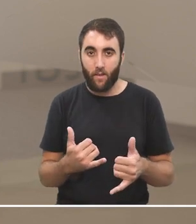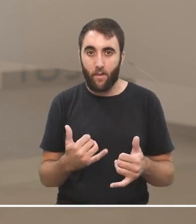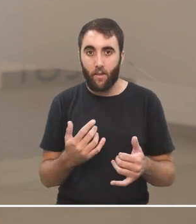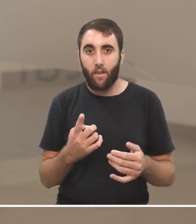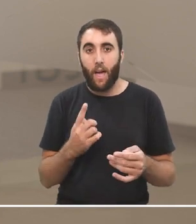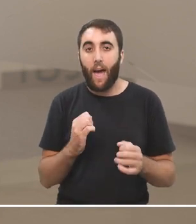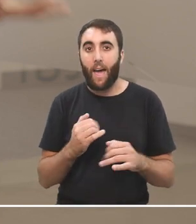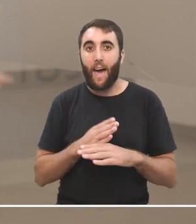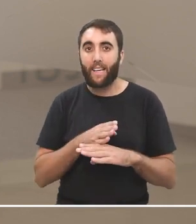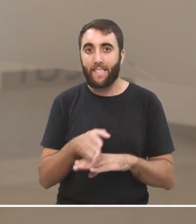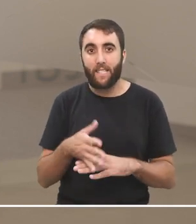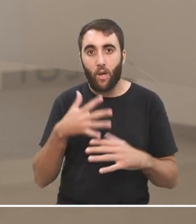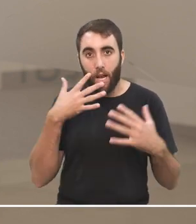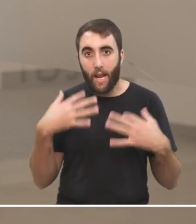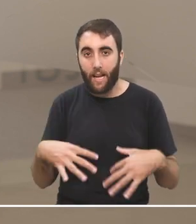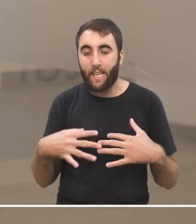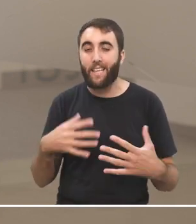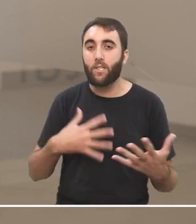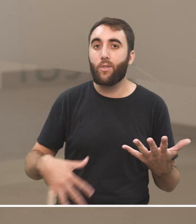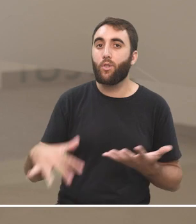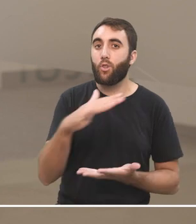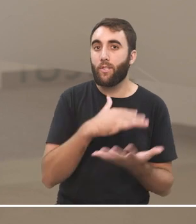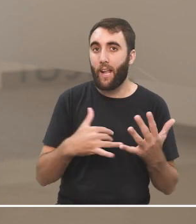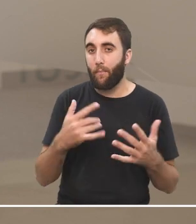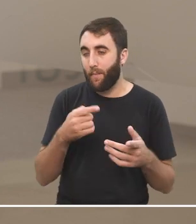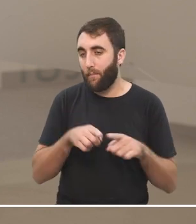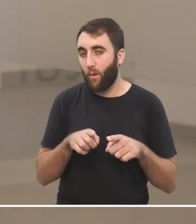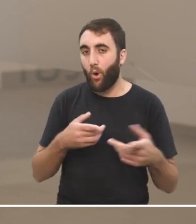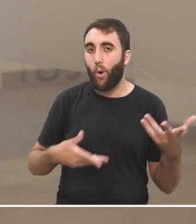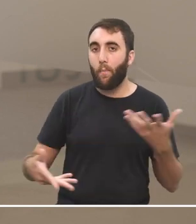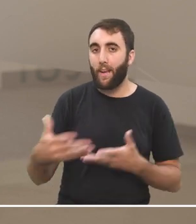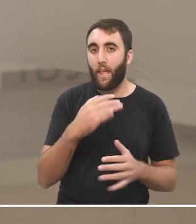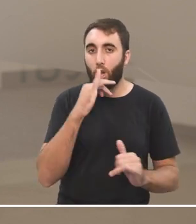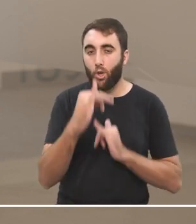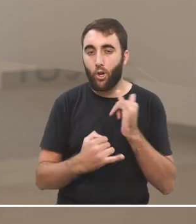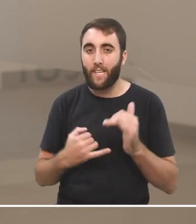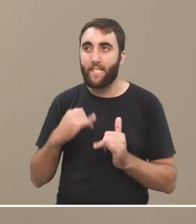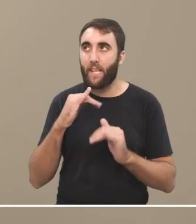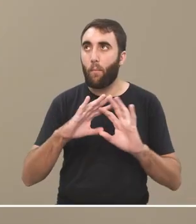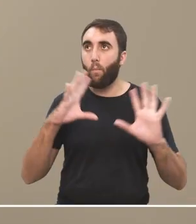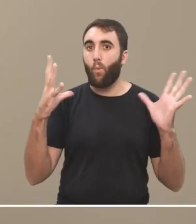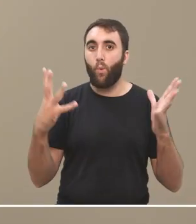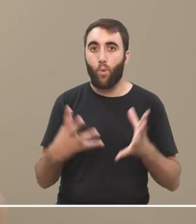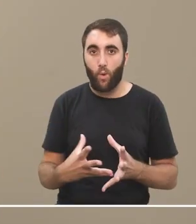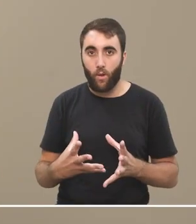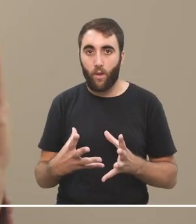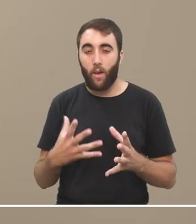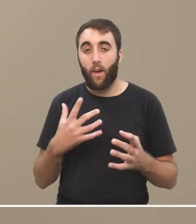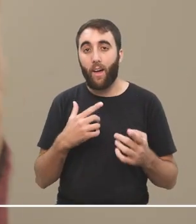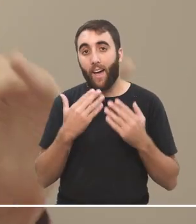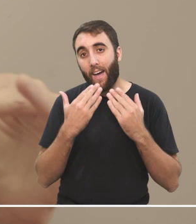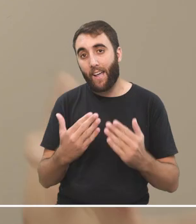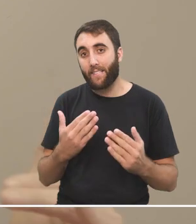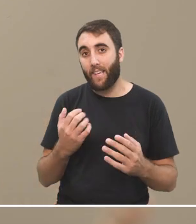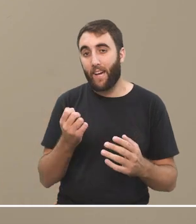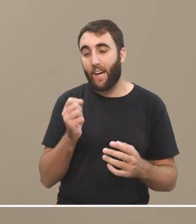tiene acceso a la realidad social supuestamente compartida, a lo que es noticia, a lo que sucede en el mundo, a partir